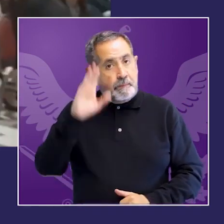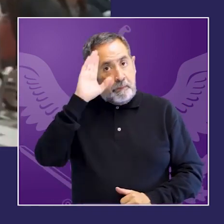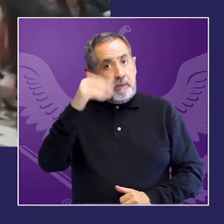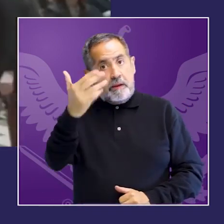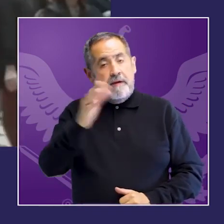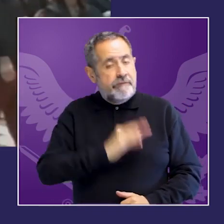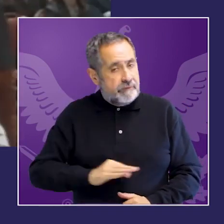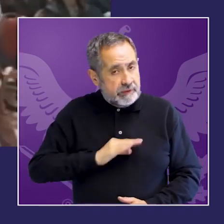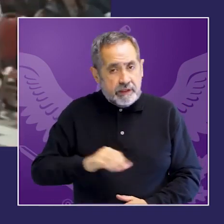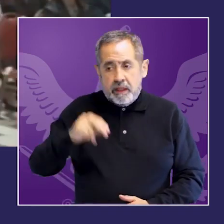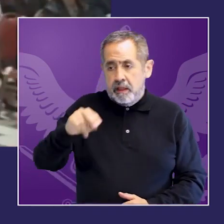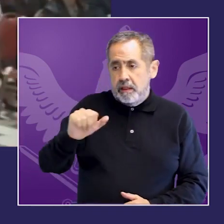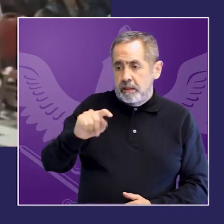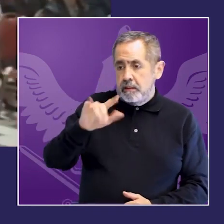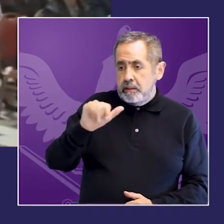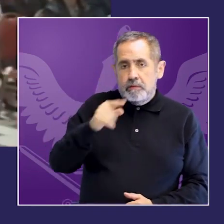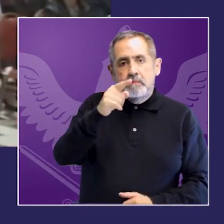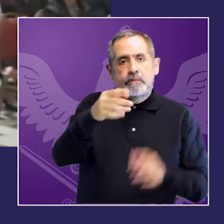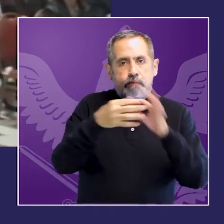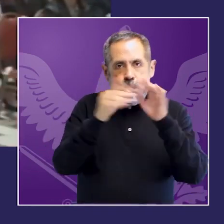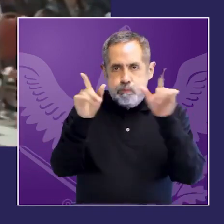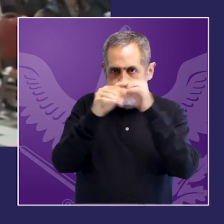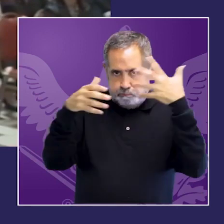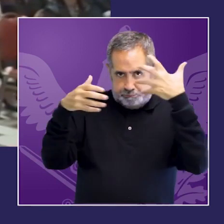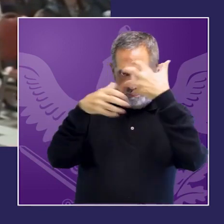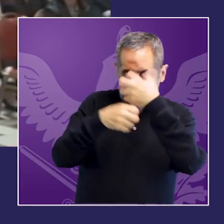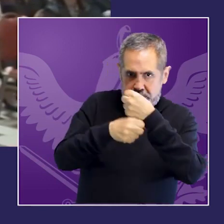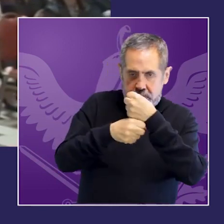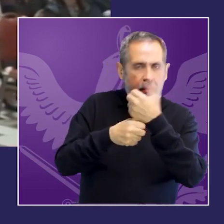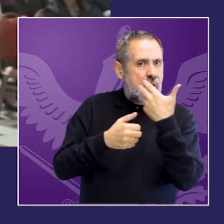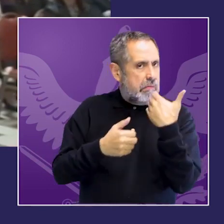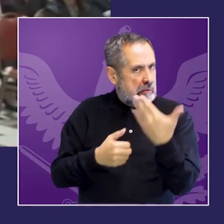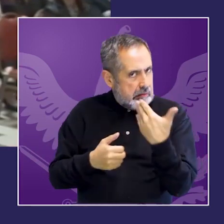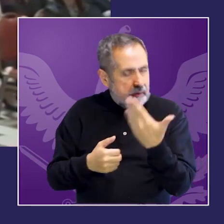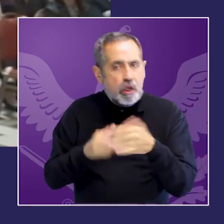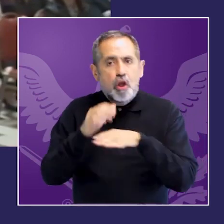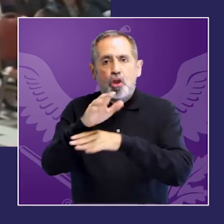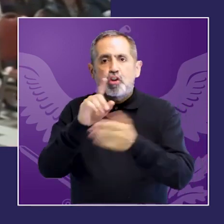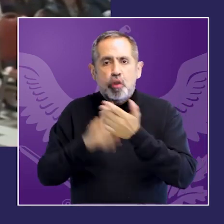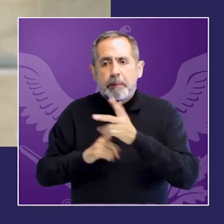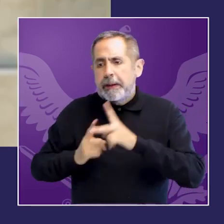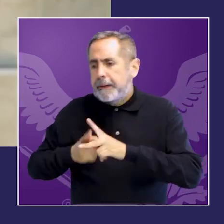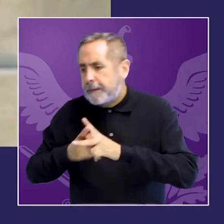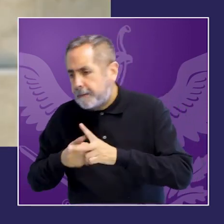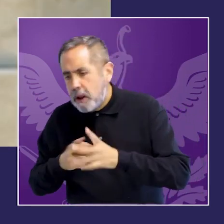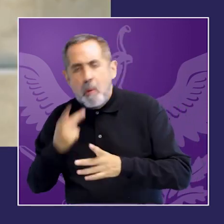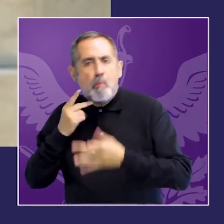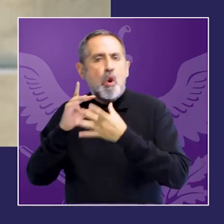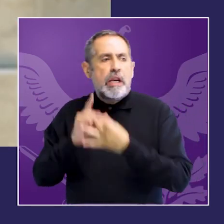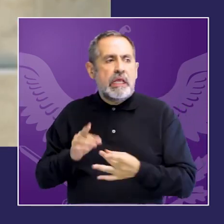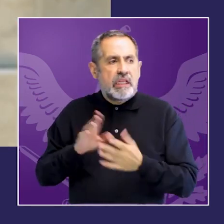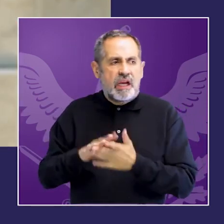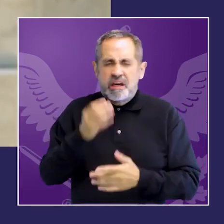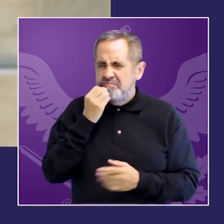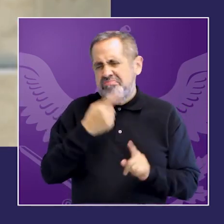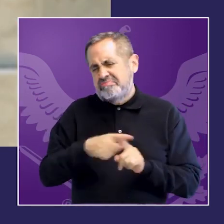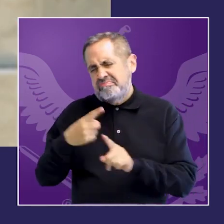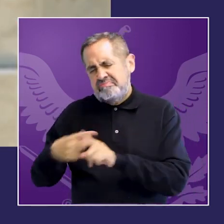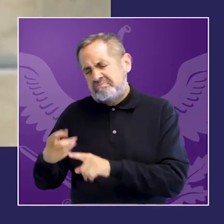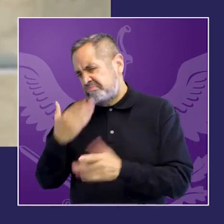hola felicitaciones Natalia por la síntesis enorme sobre medición